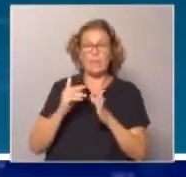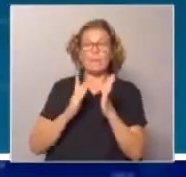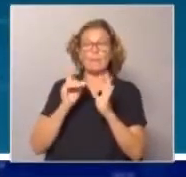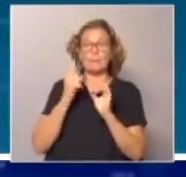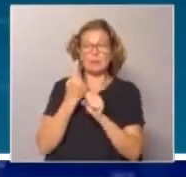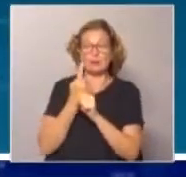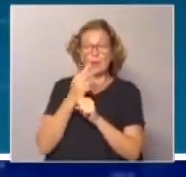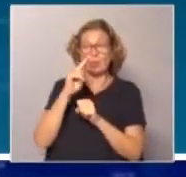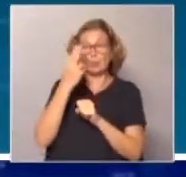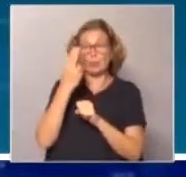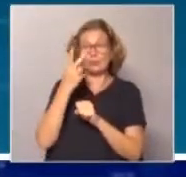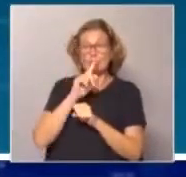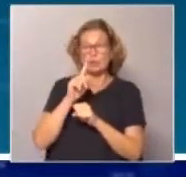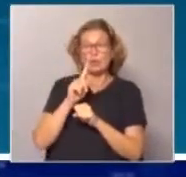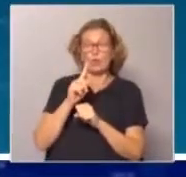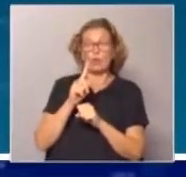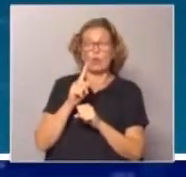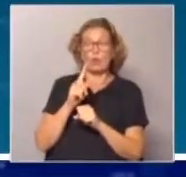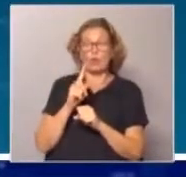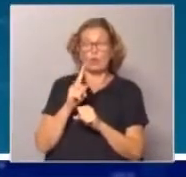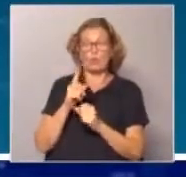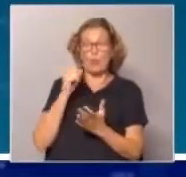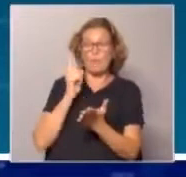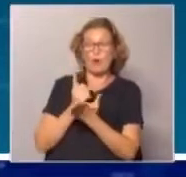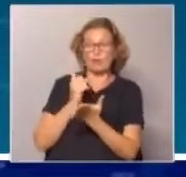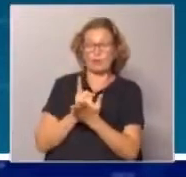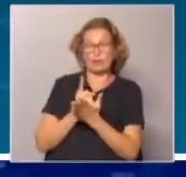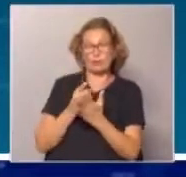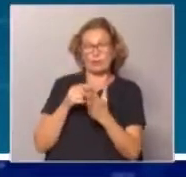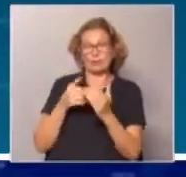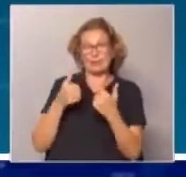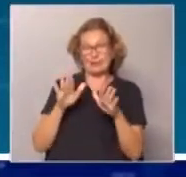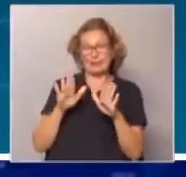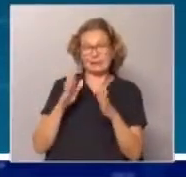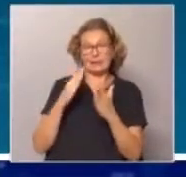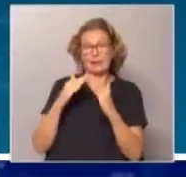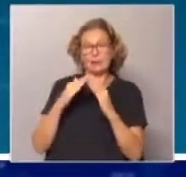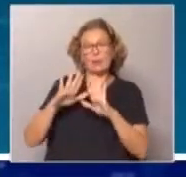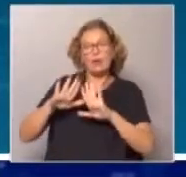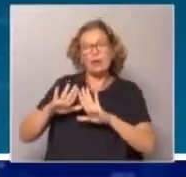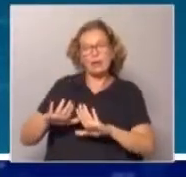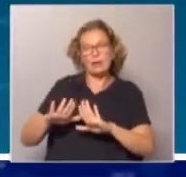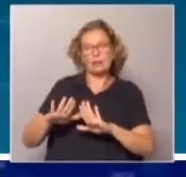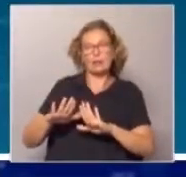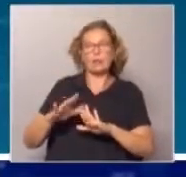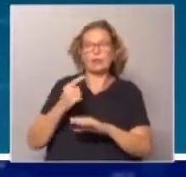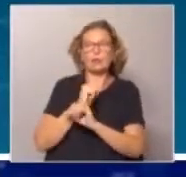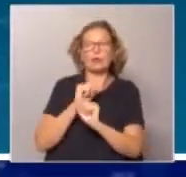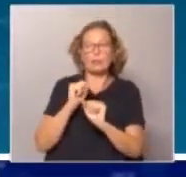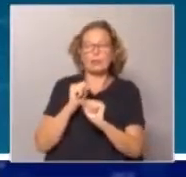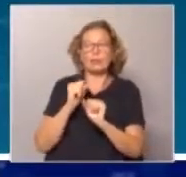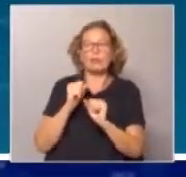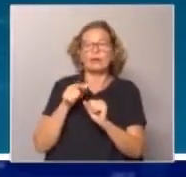ola. Uruguay, si bien no tuvo una orden estricta, sí hubo claramente una reducción de movilidad, que fue lo que nos permitió